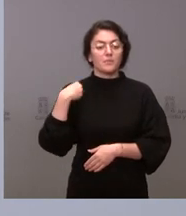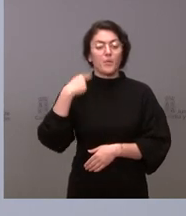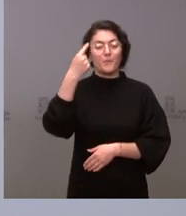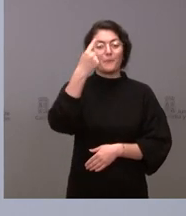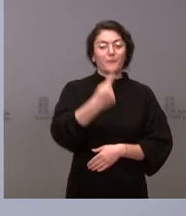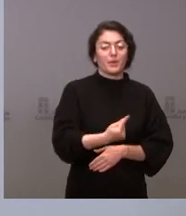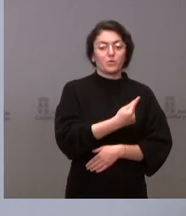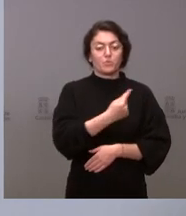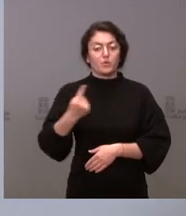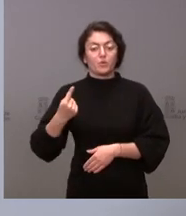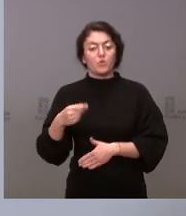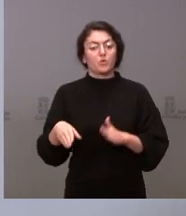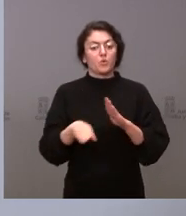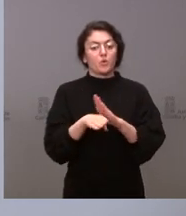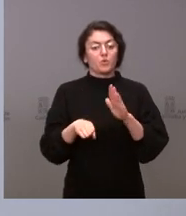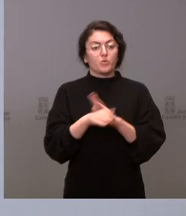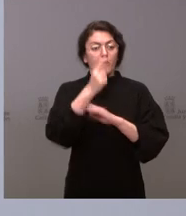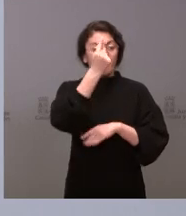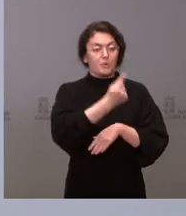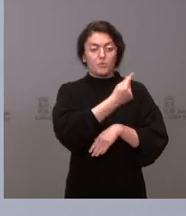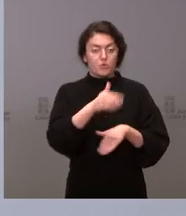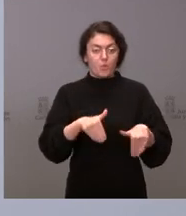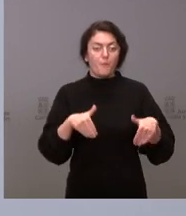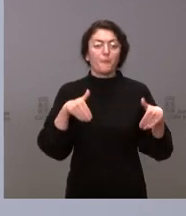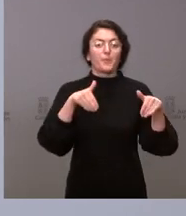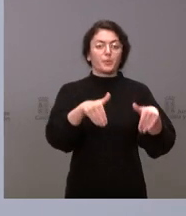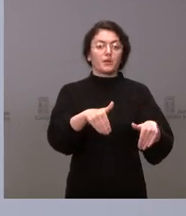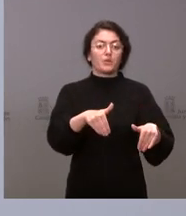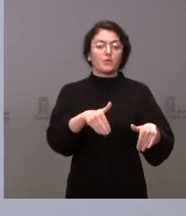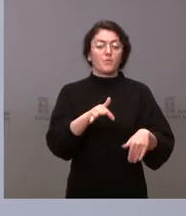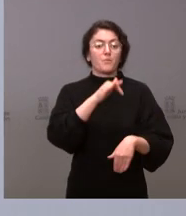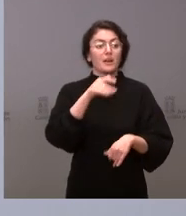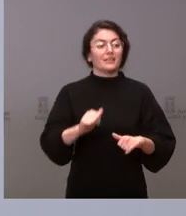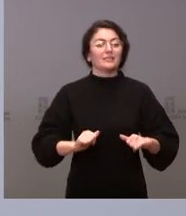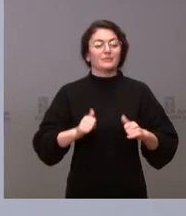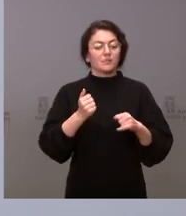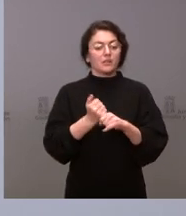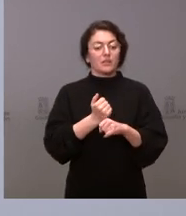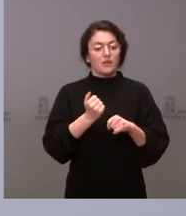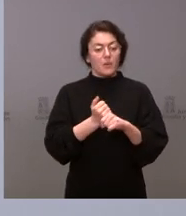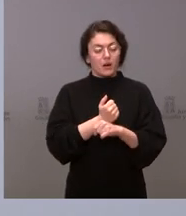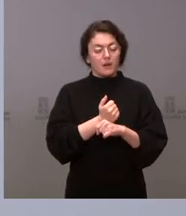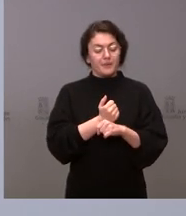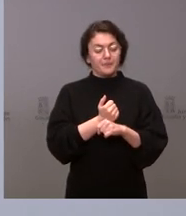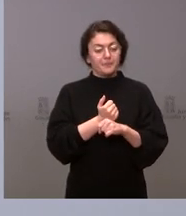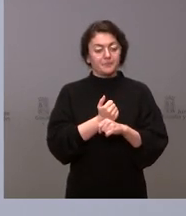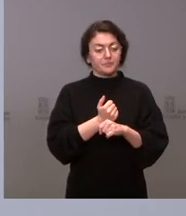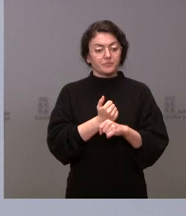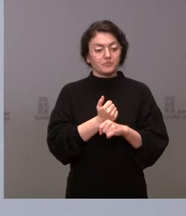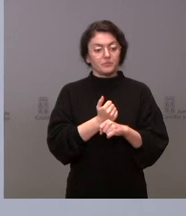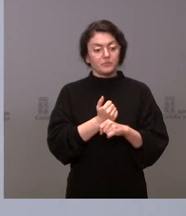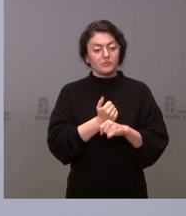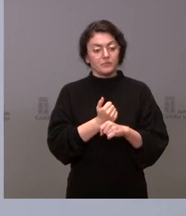sigamos con el presupuesto prorrogado y que empezamos a trabajar en base a las